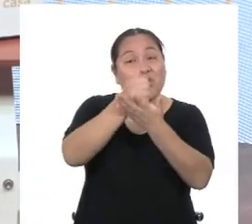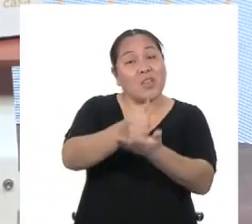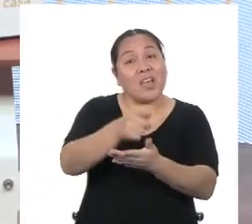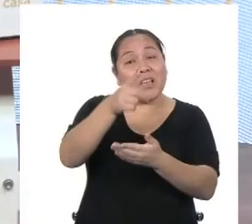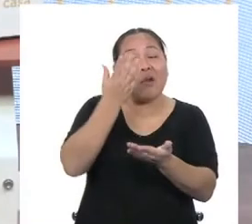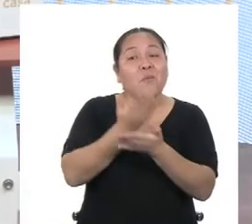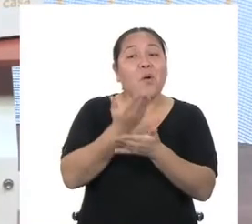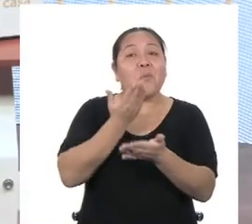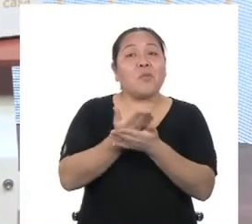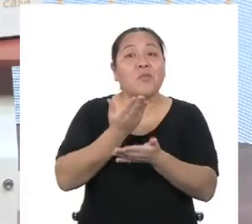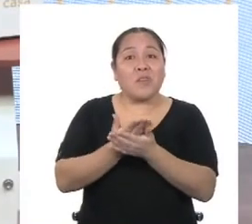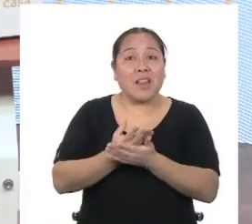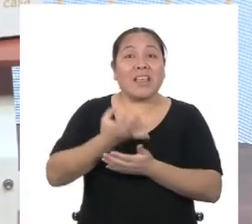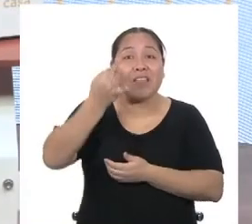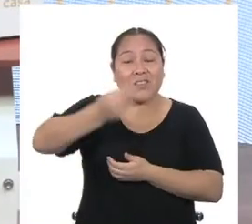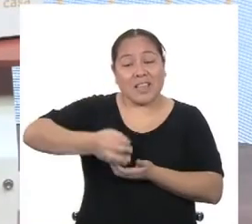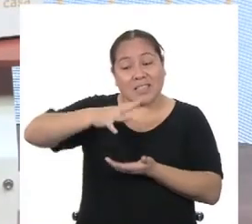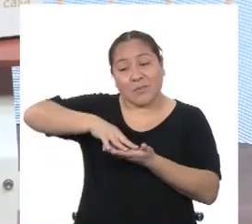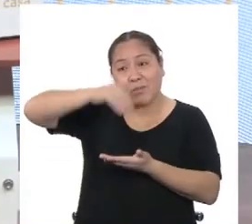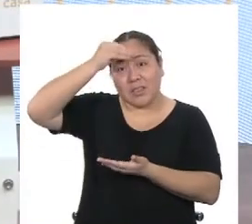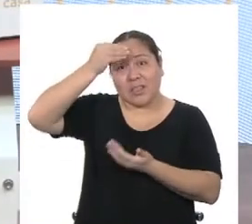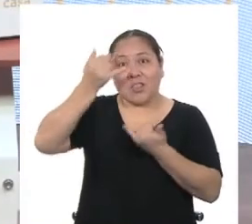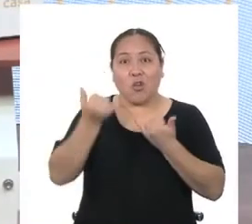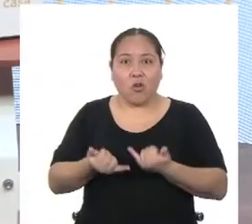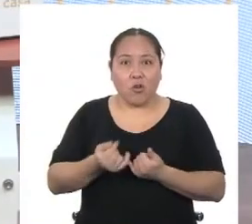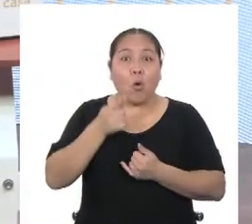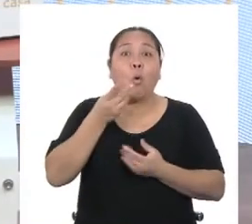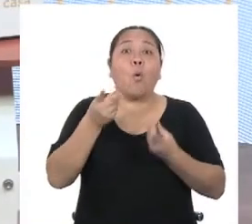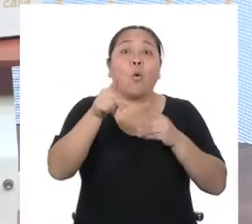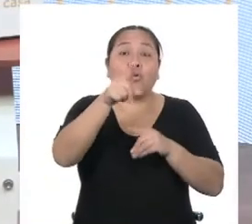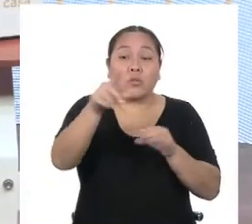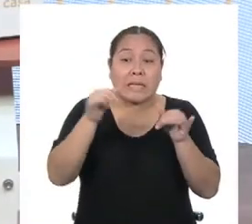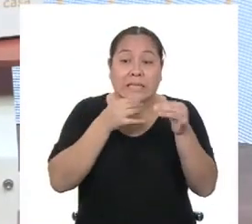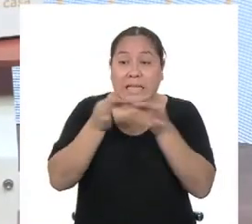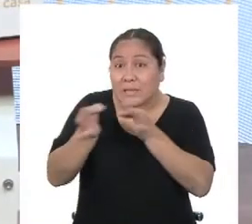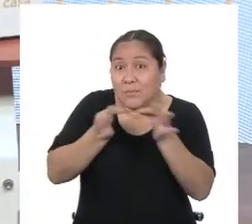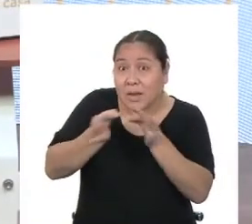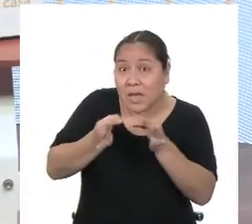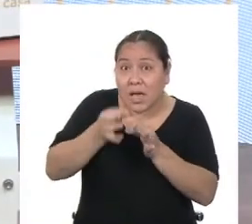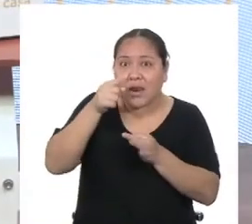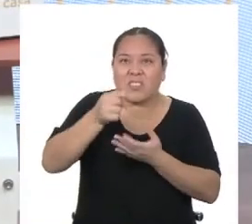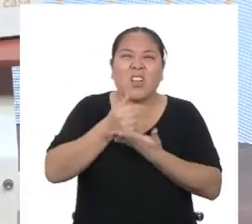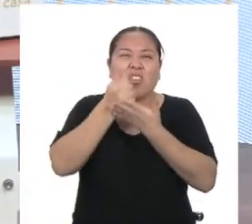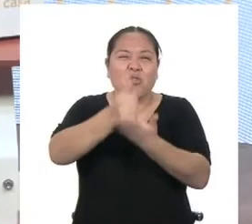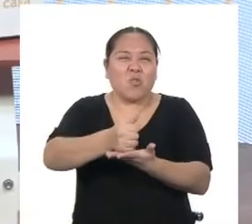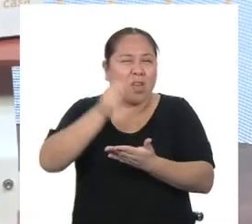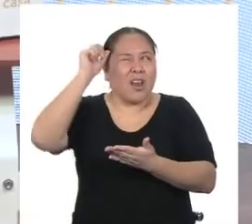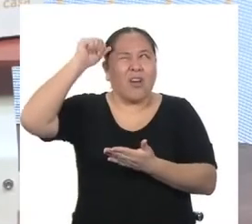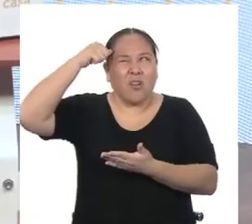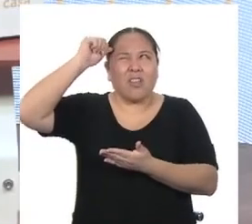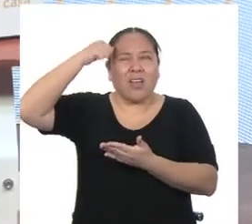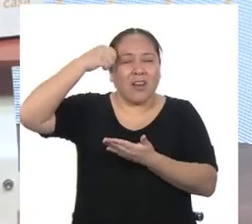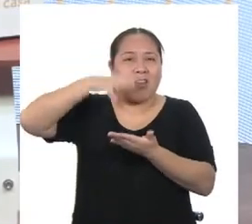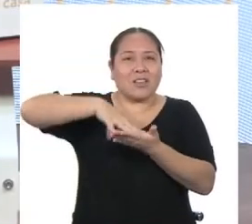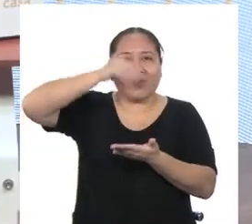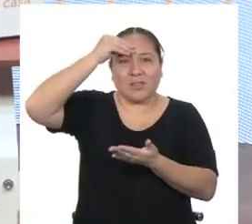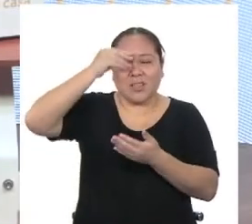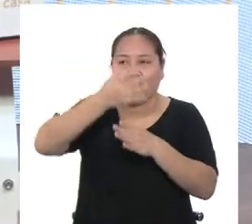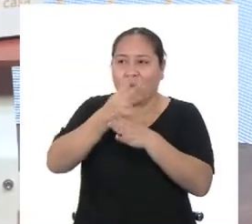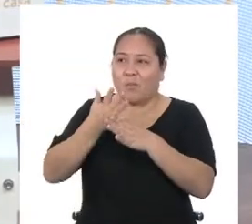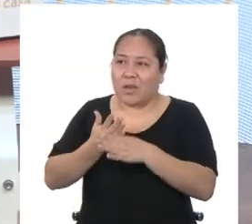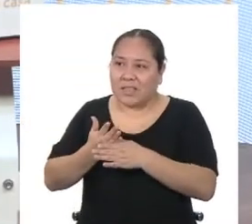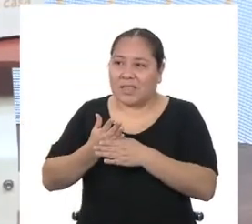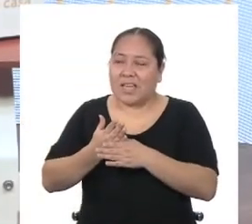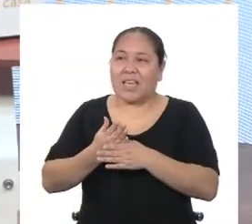confirmar lo que han aprendido hoy. Explicar es una gran forma de repasar lo que sabemos y de compartir nuestros conocimientos con las y los demás.